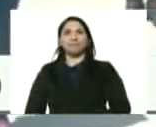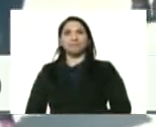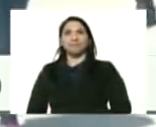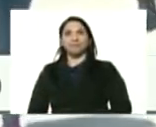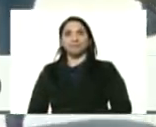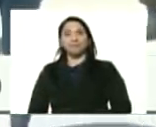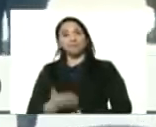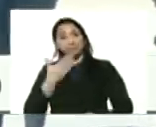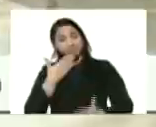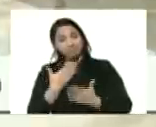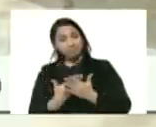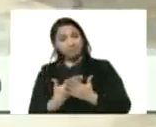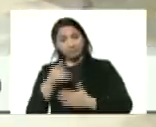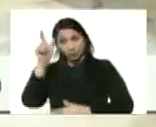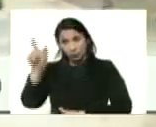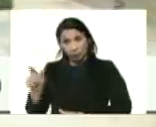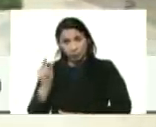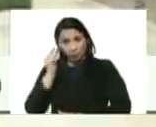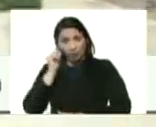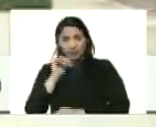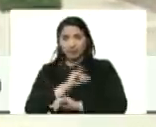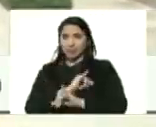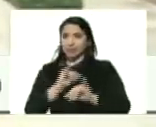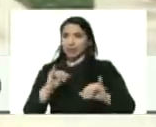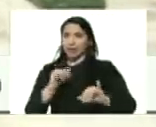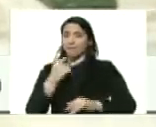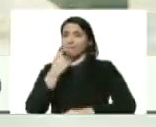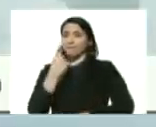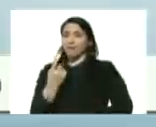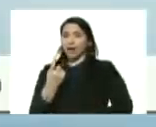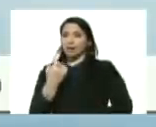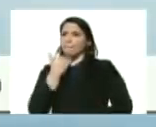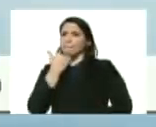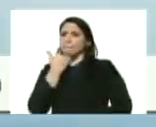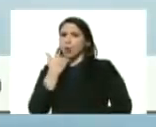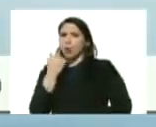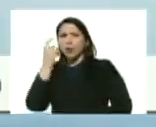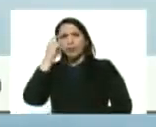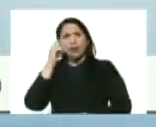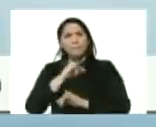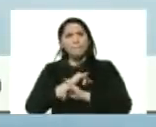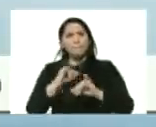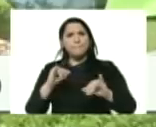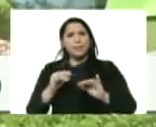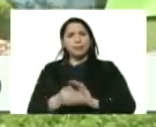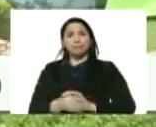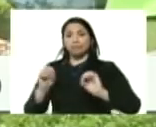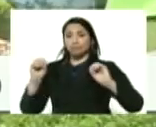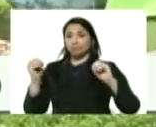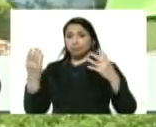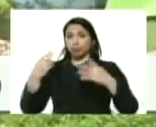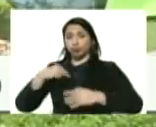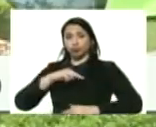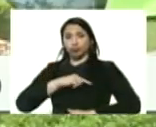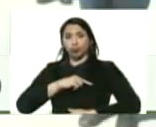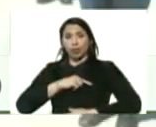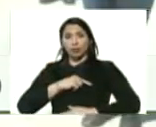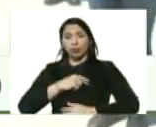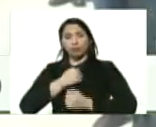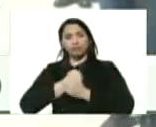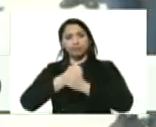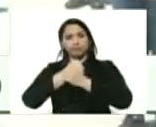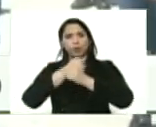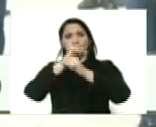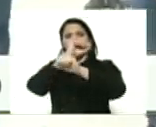gracias a Marisol ya cuando faltan pocos días para la beatificación de nuestro querido José Gregorio